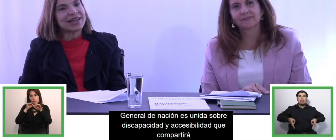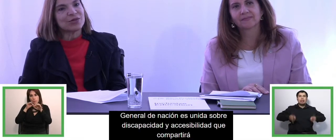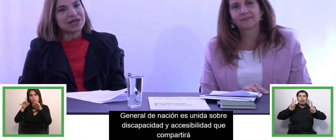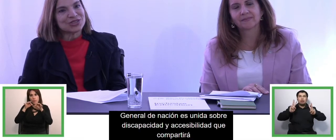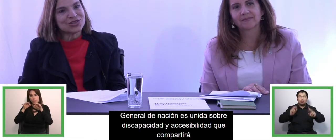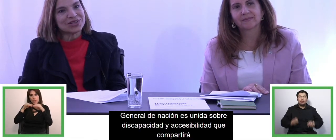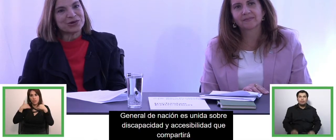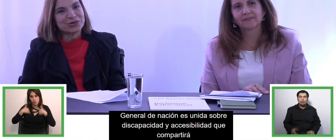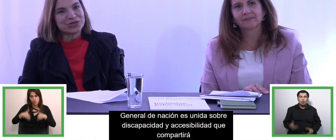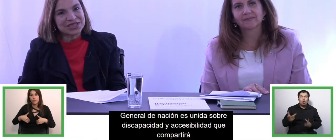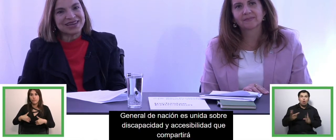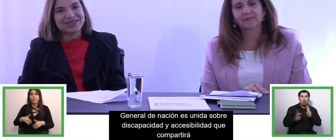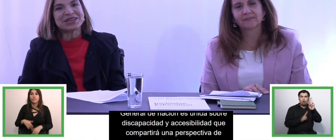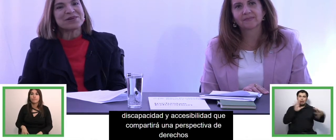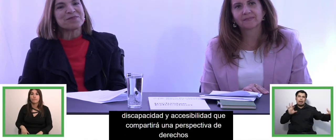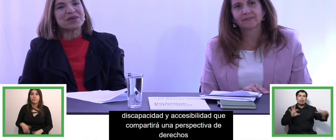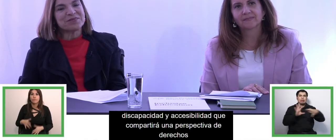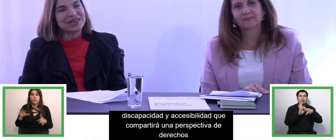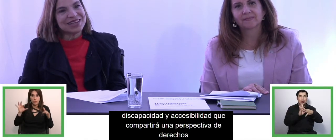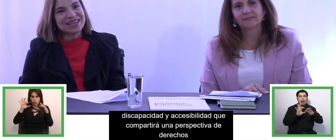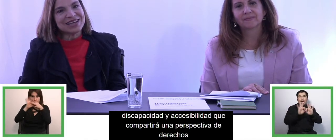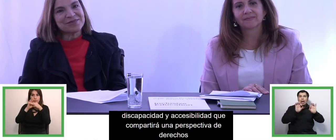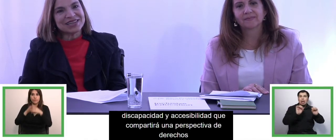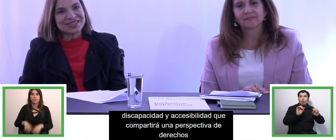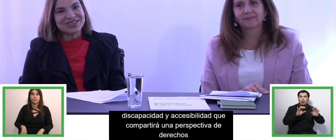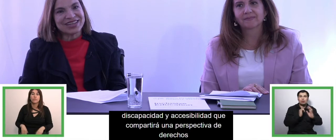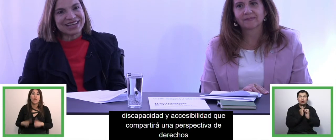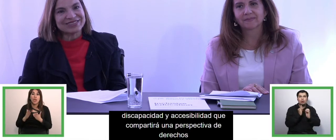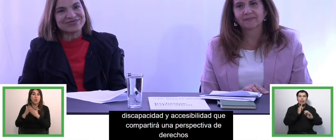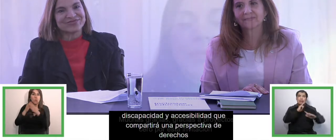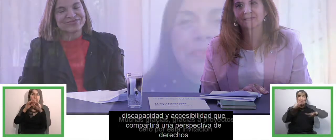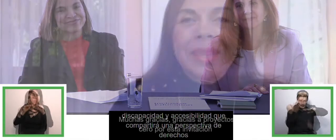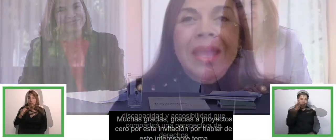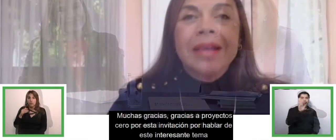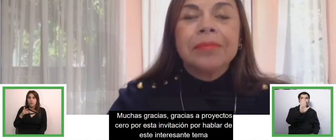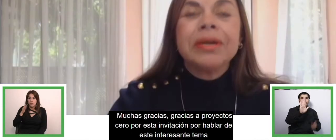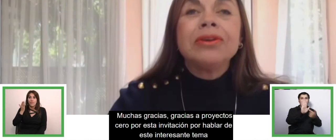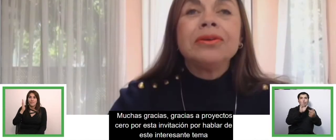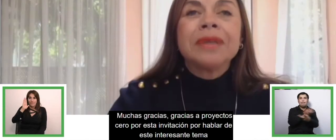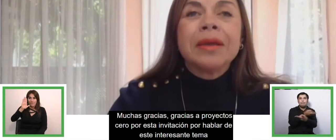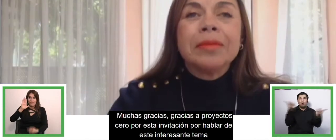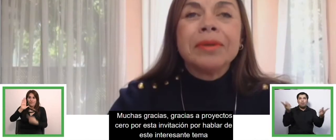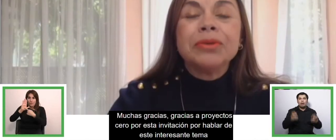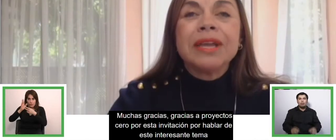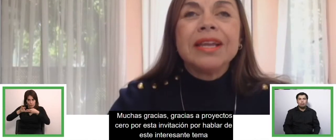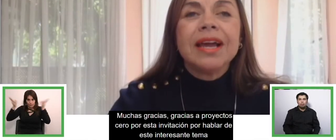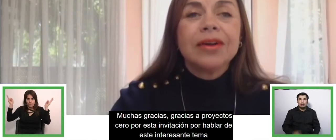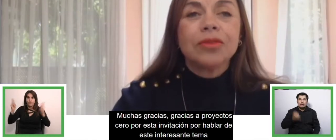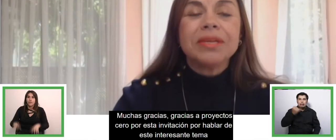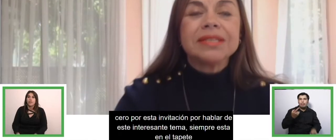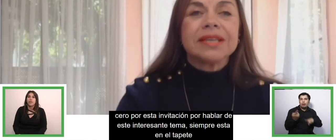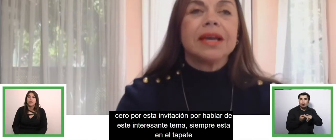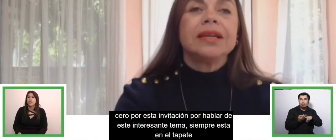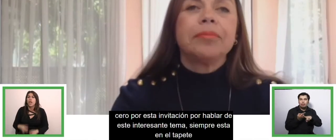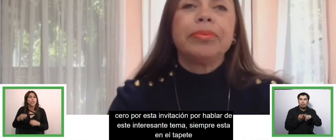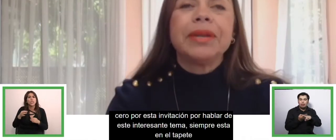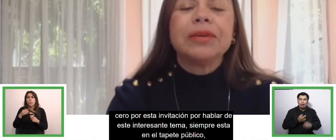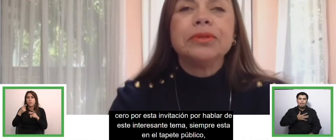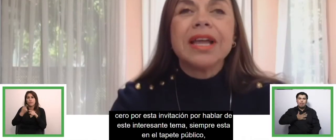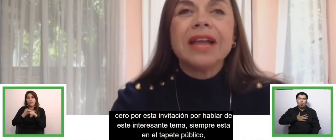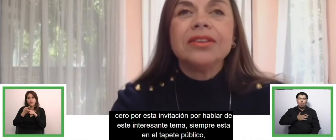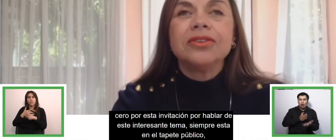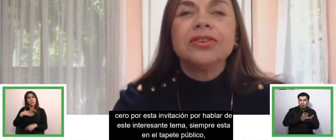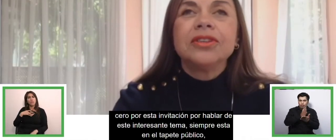a la educación inclusiva. Bienvenida María Soledad. Bueno, me gustaría comenzar